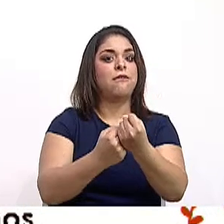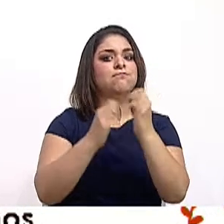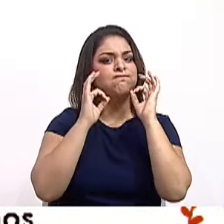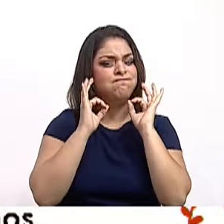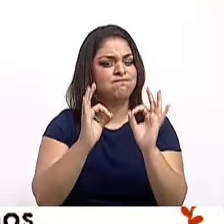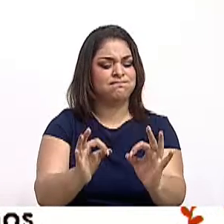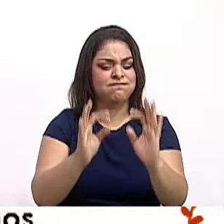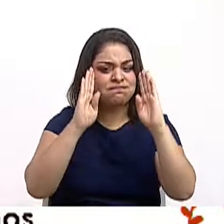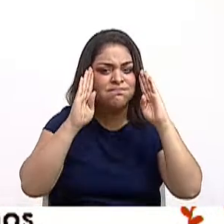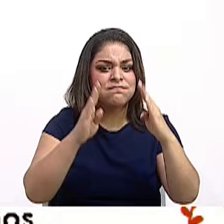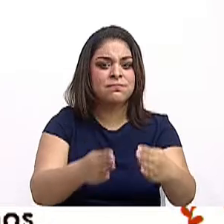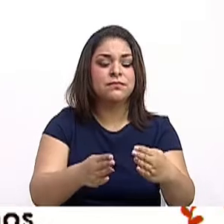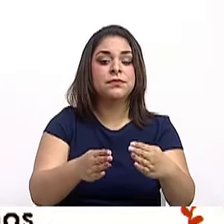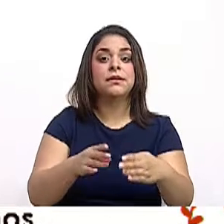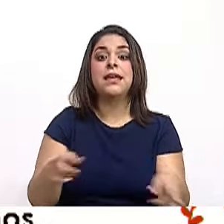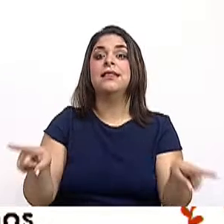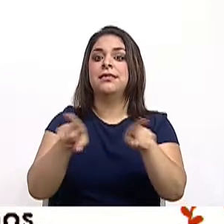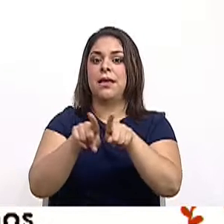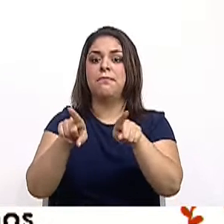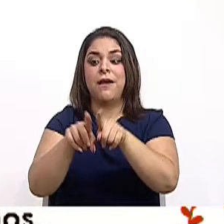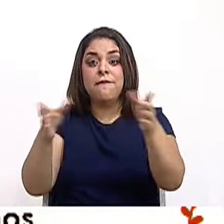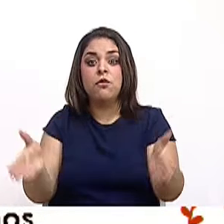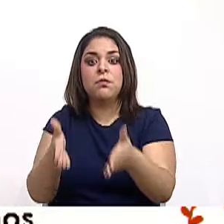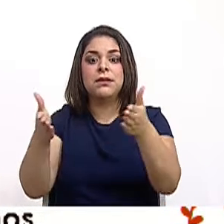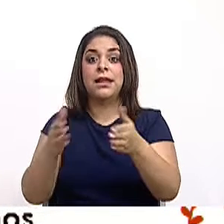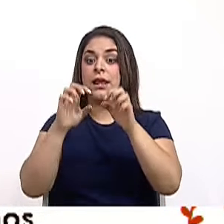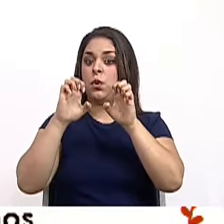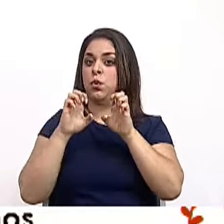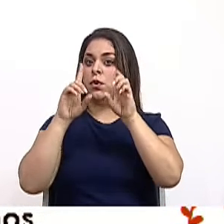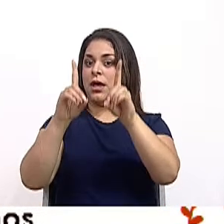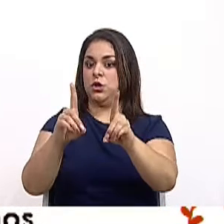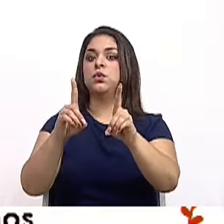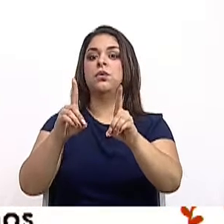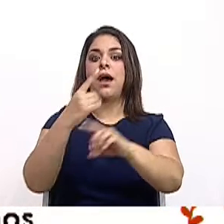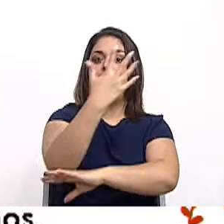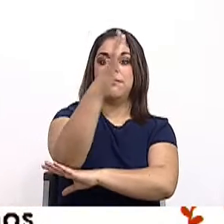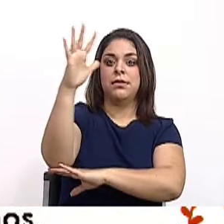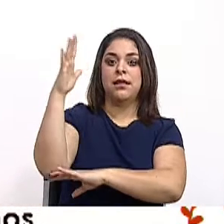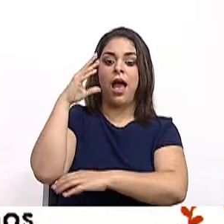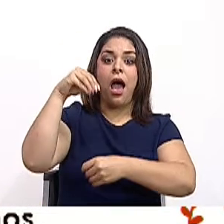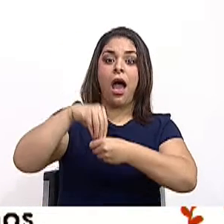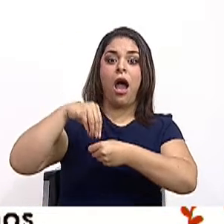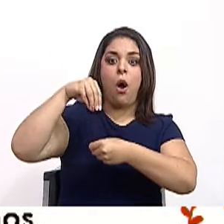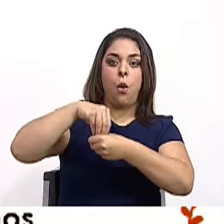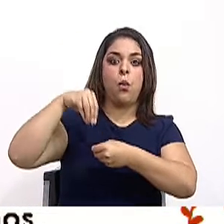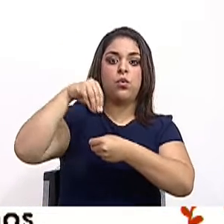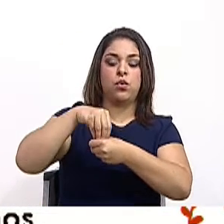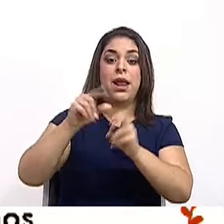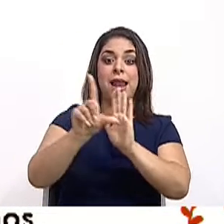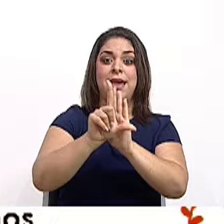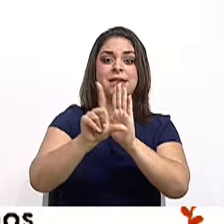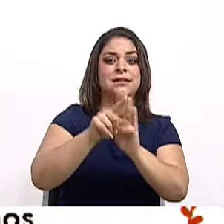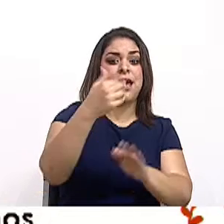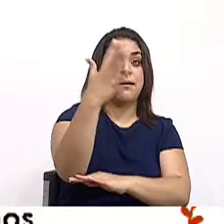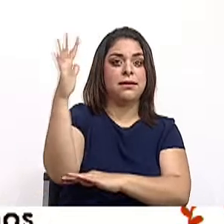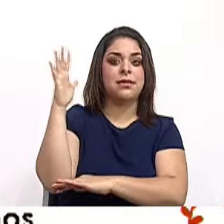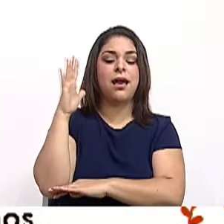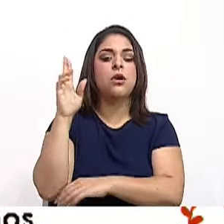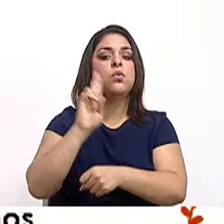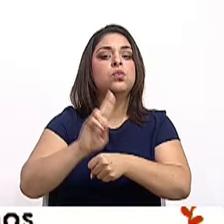fomentar la educación ambiental, el ahorro, leyes ambientales y uso de energías